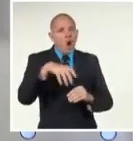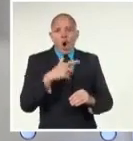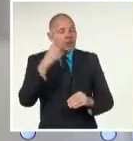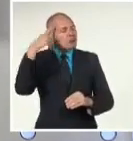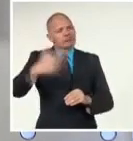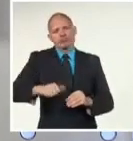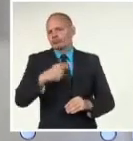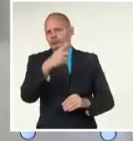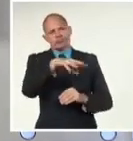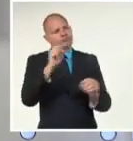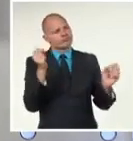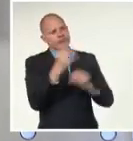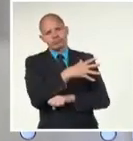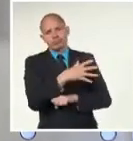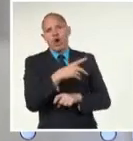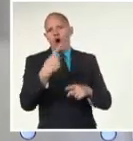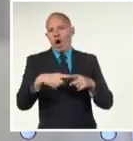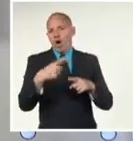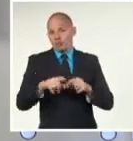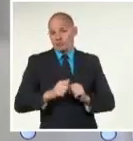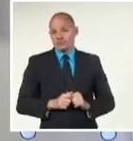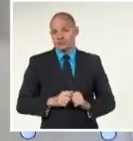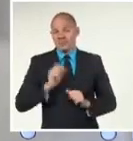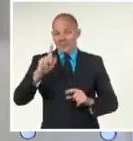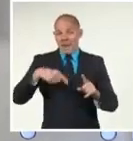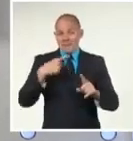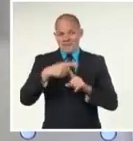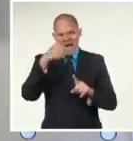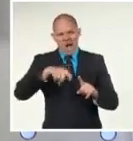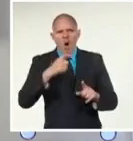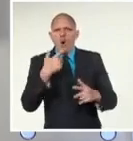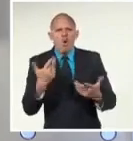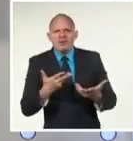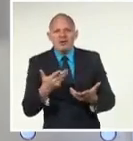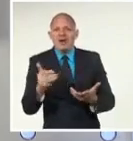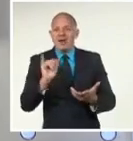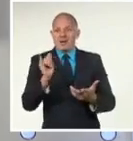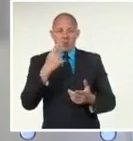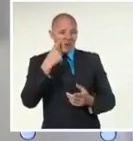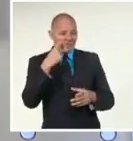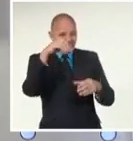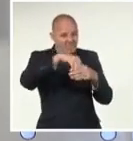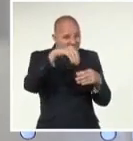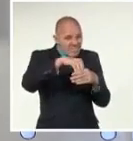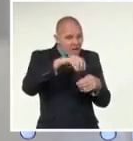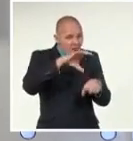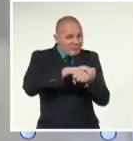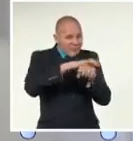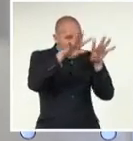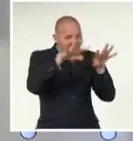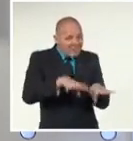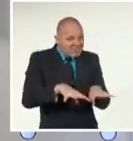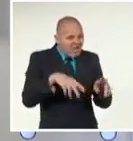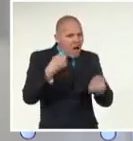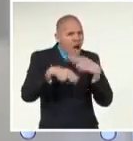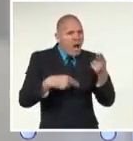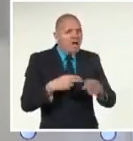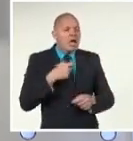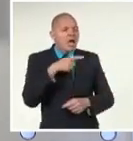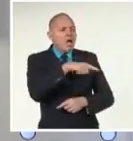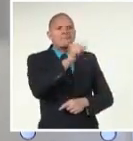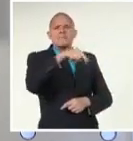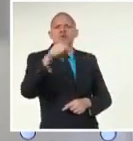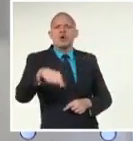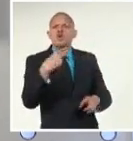Agudizaron también otras prácticas que forman parte de las violaciones al interno de esas cárceles, como darles números a los